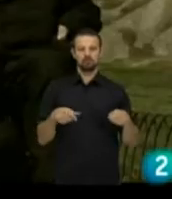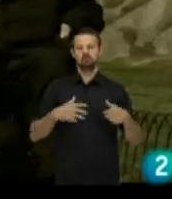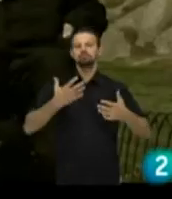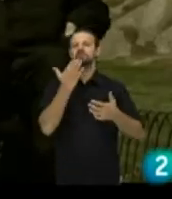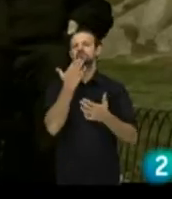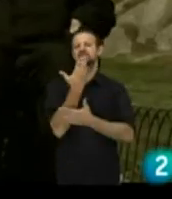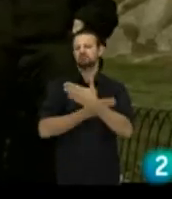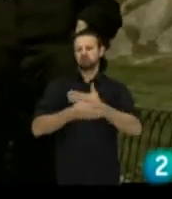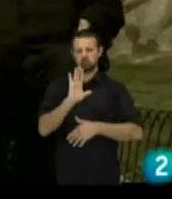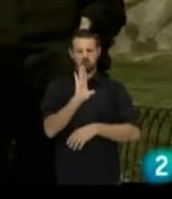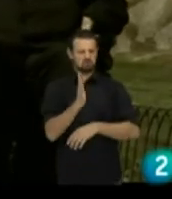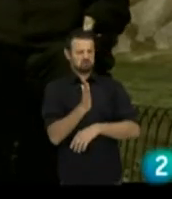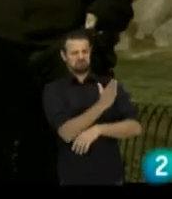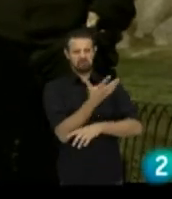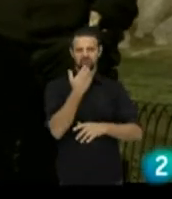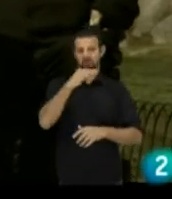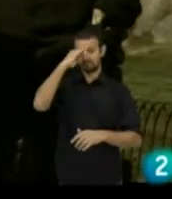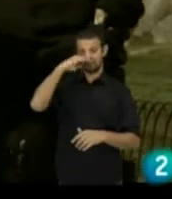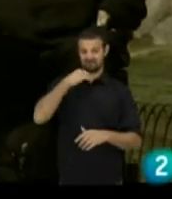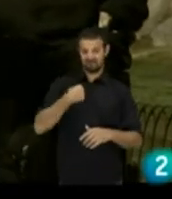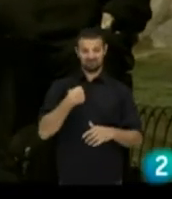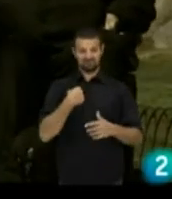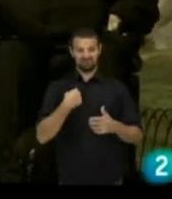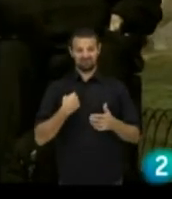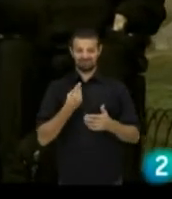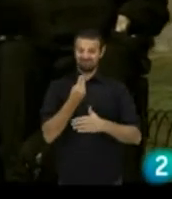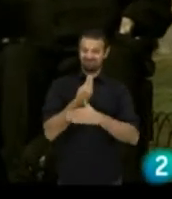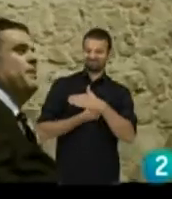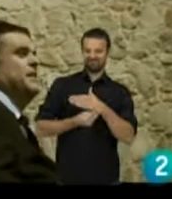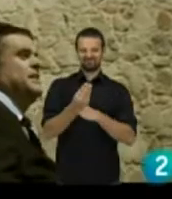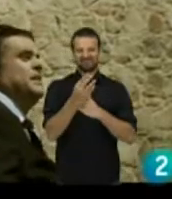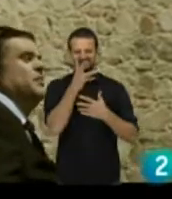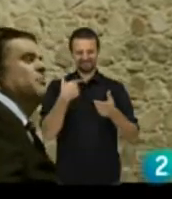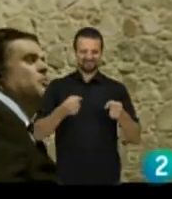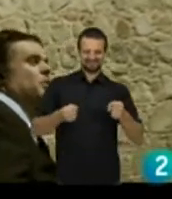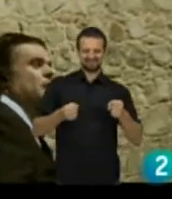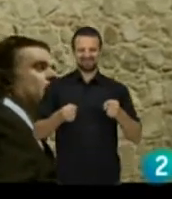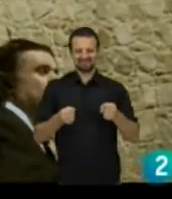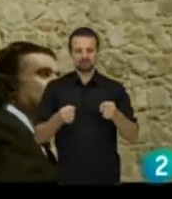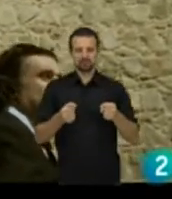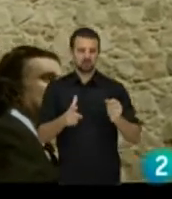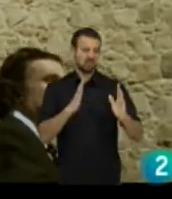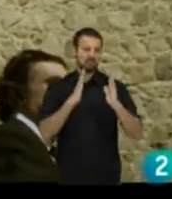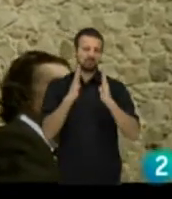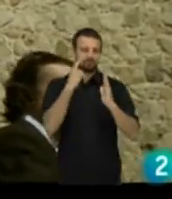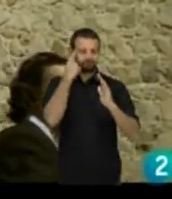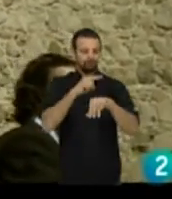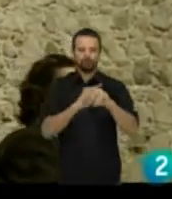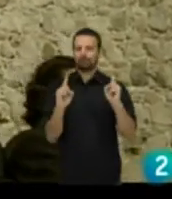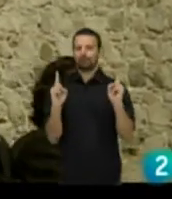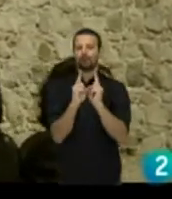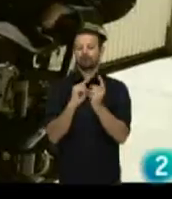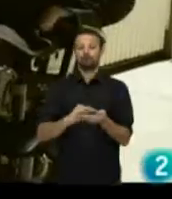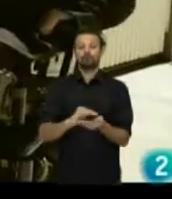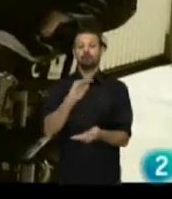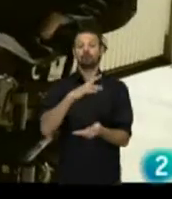poniéndonos en el caso de sufrir una discapacidad, sino simplemente cuando eres padre y llevas un putecito de niño. O cuando por una circunstancia, aunque solo sea temporal,